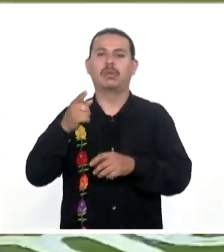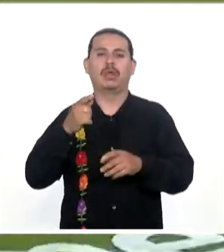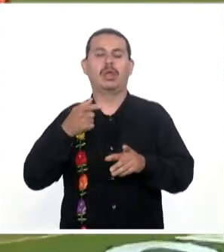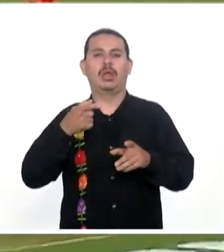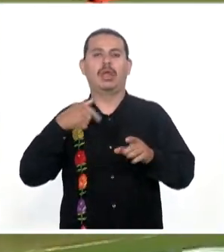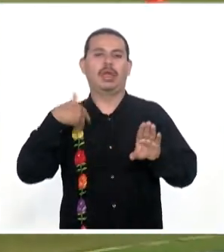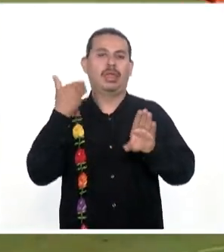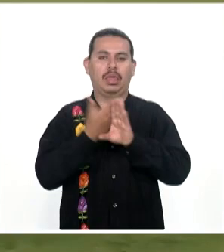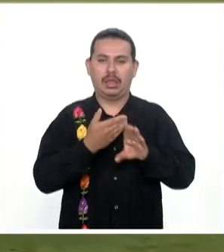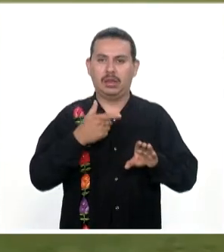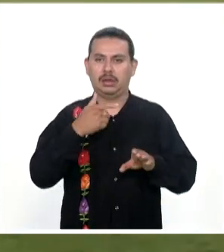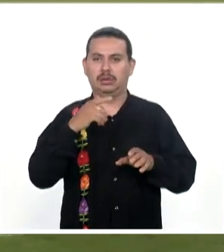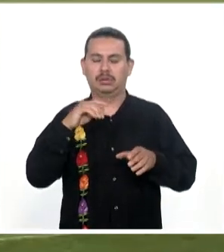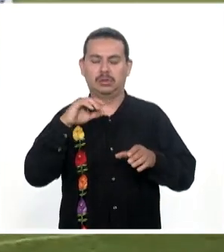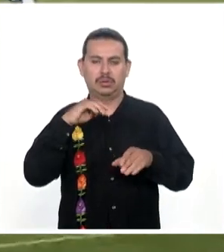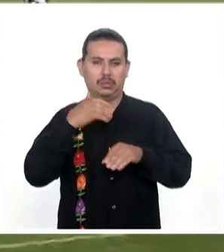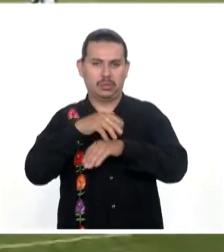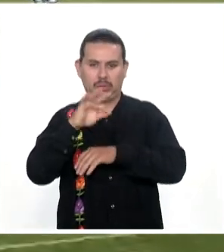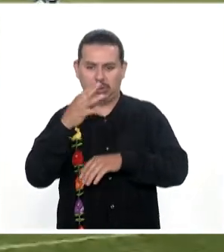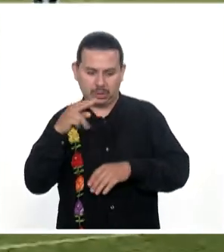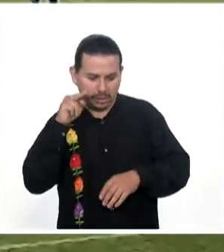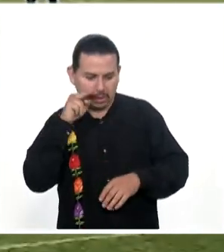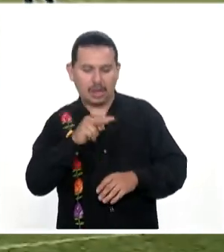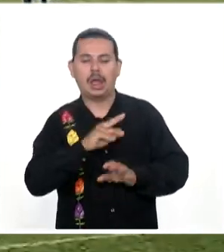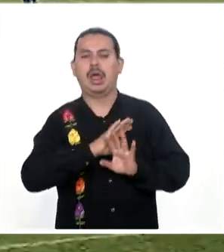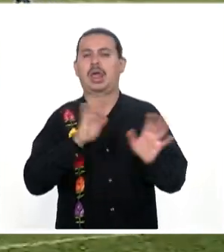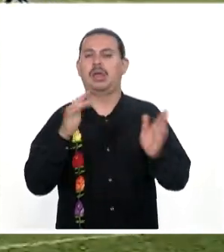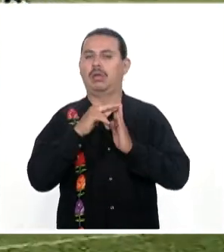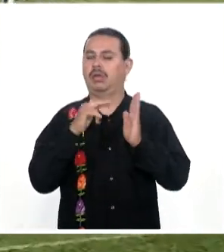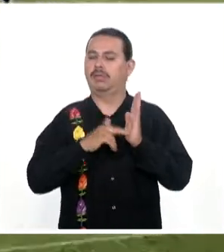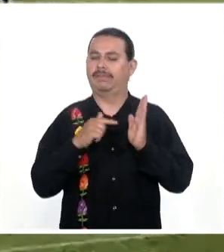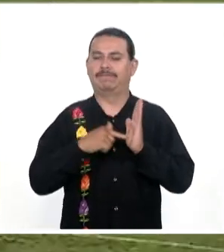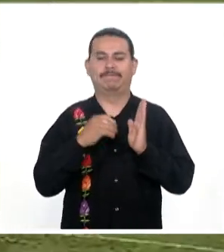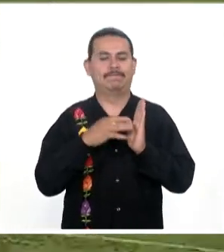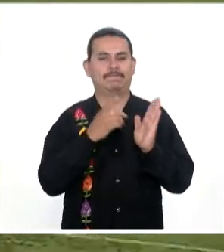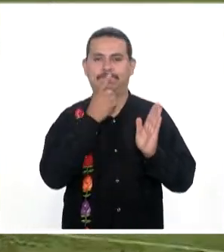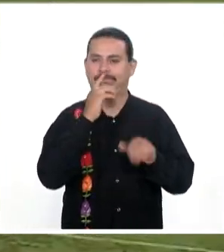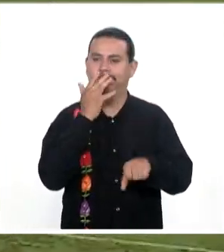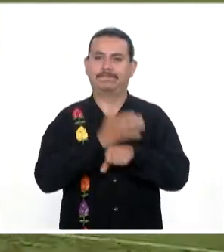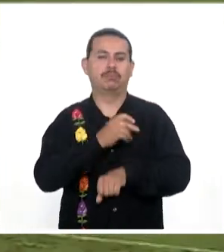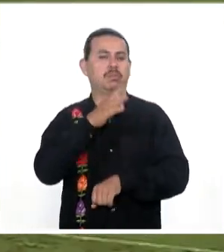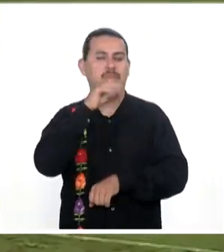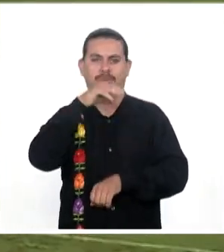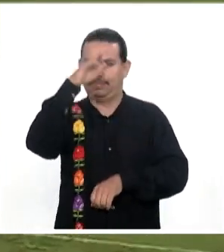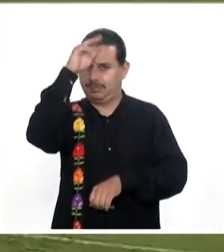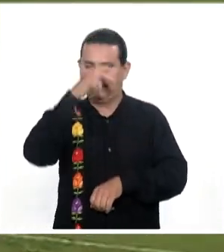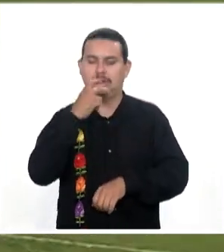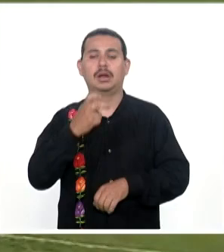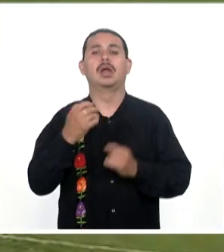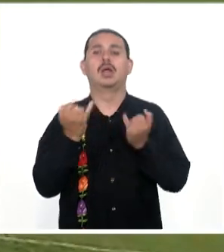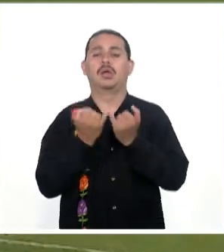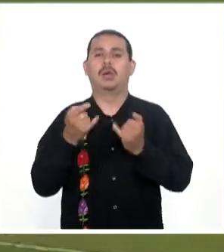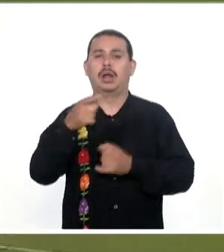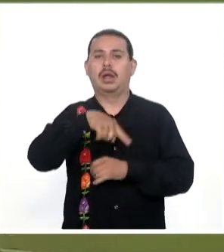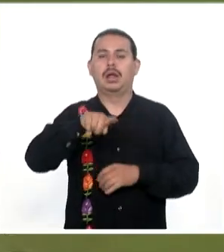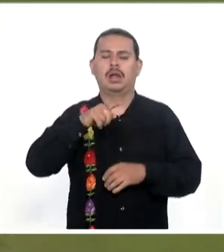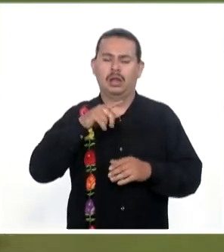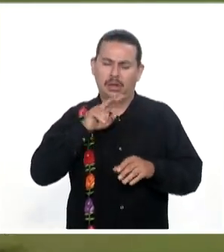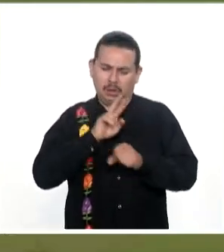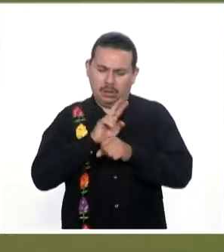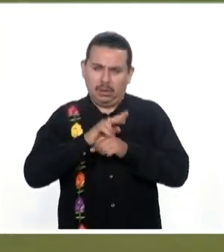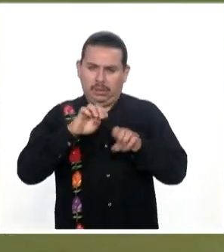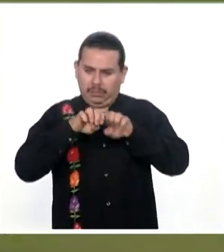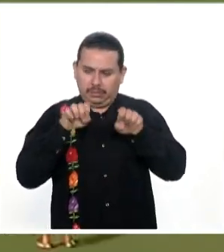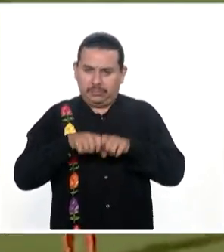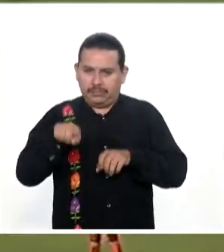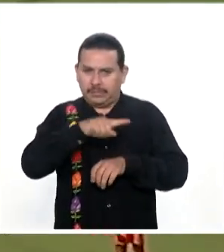Trasgrediendo El artículo 43 Inciso H Del reglamento De sanciones De la Federación Mexicana de Fútbol Además de la sanción Económica El